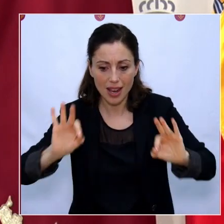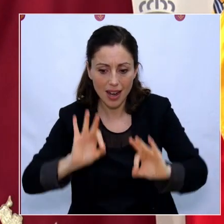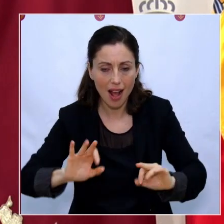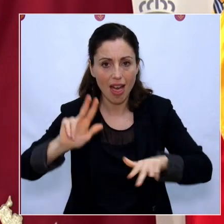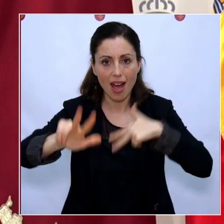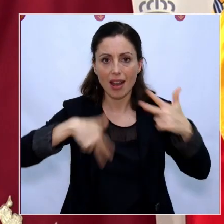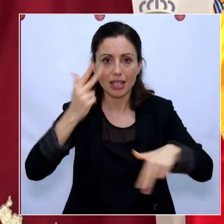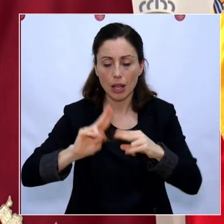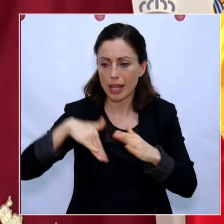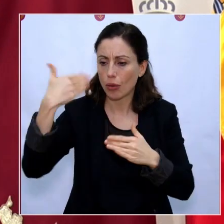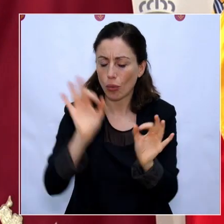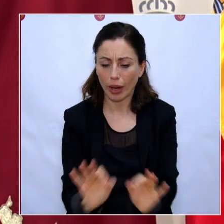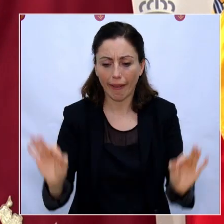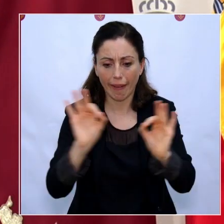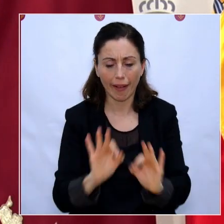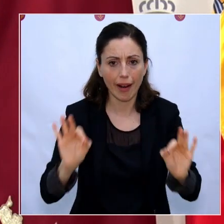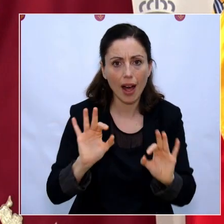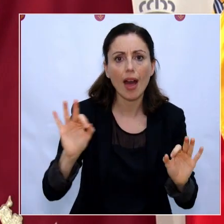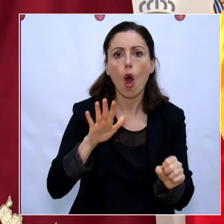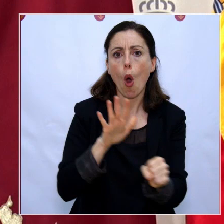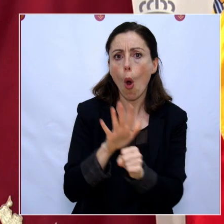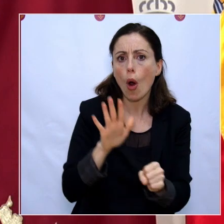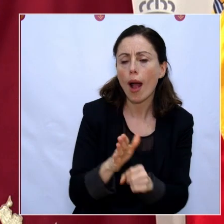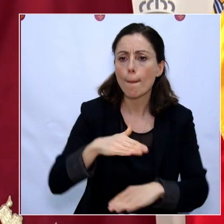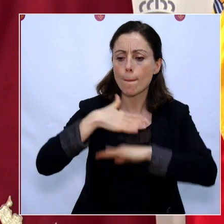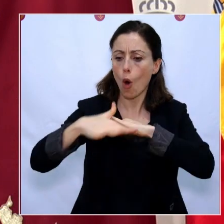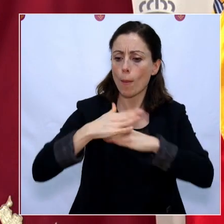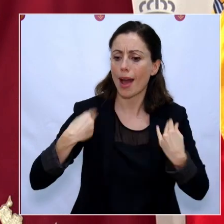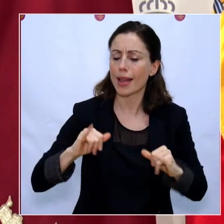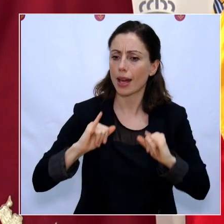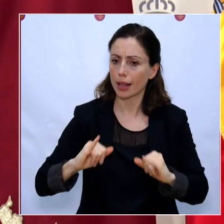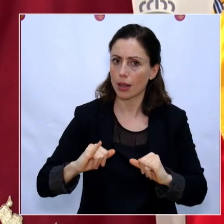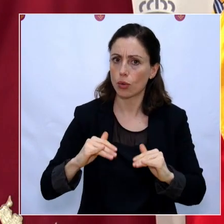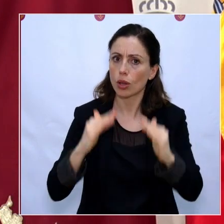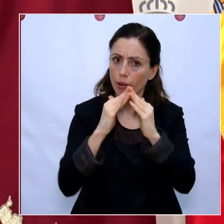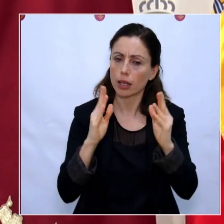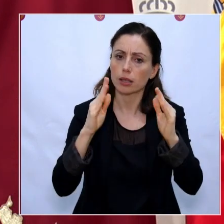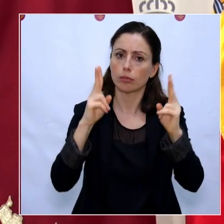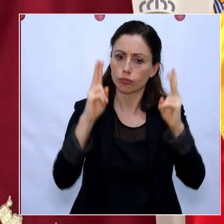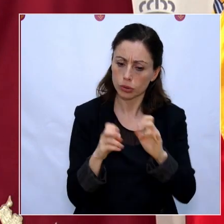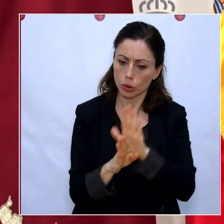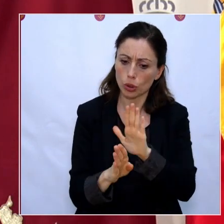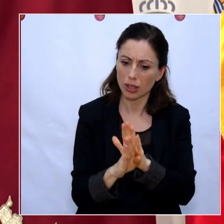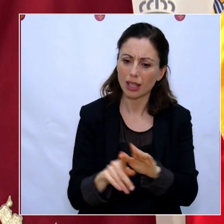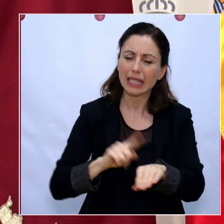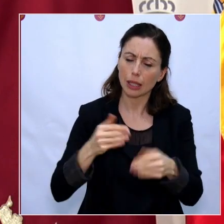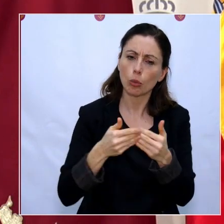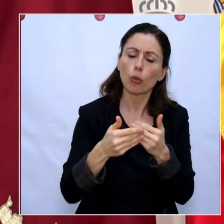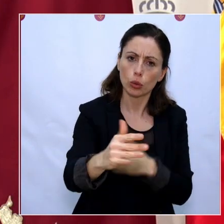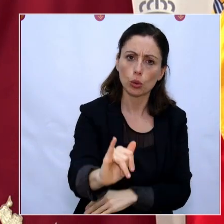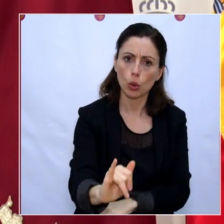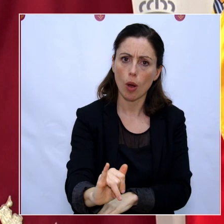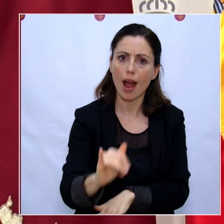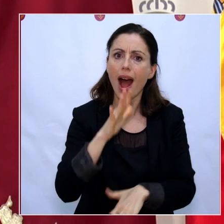restaurante o a disfrutar del campo o de la playa. Ya habrá tiempo para eso, pero ahora no es el momento,